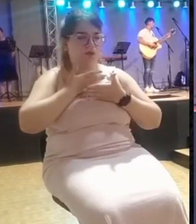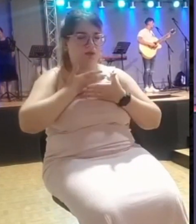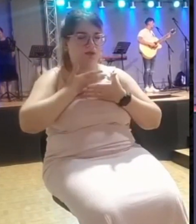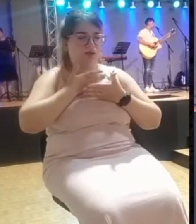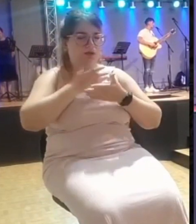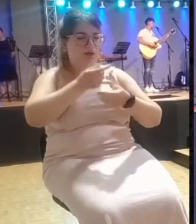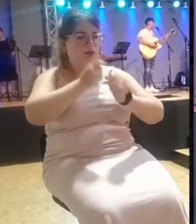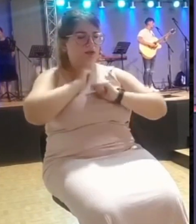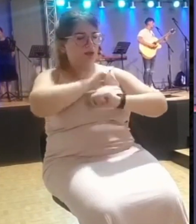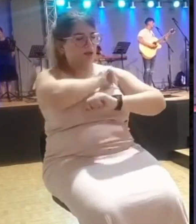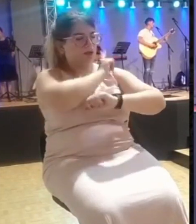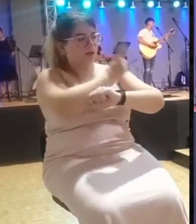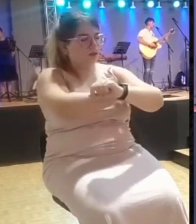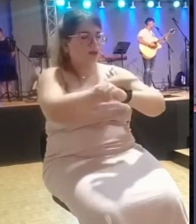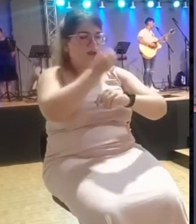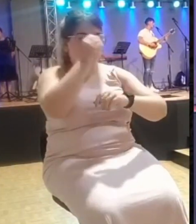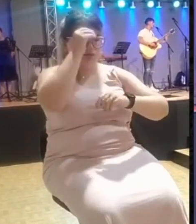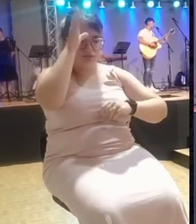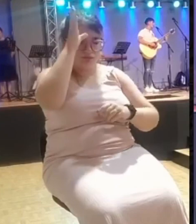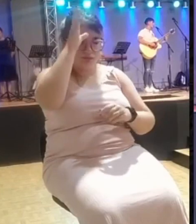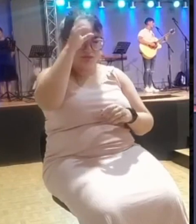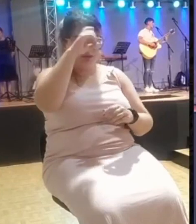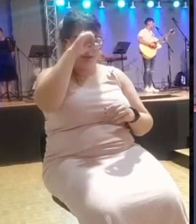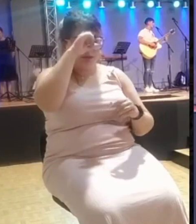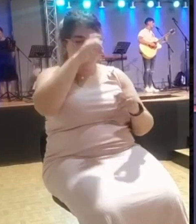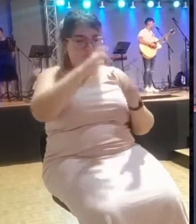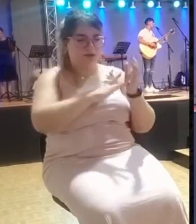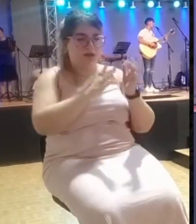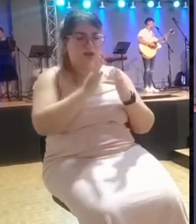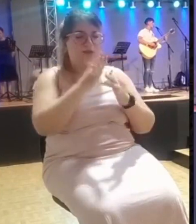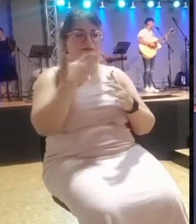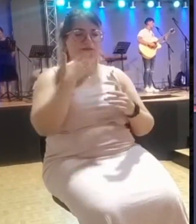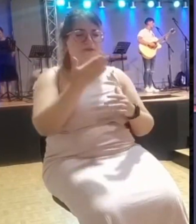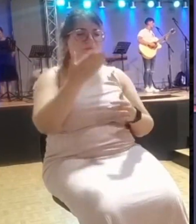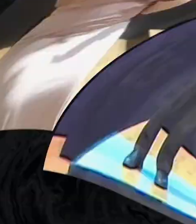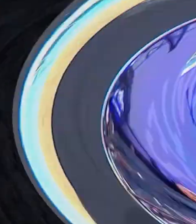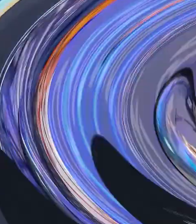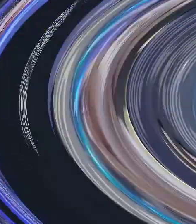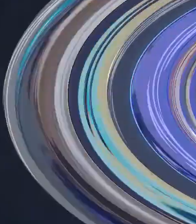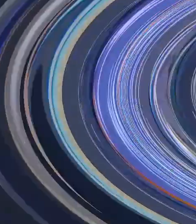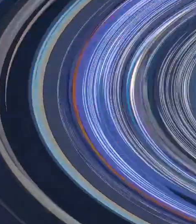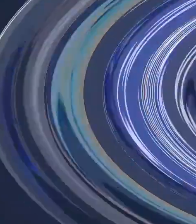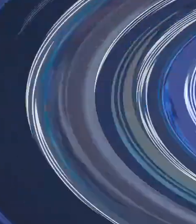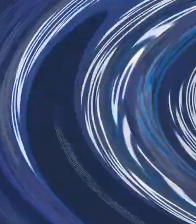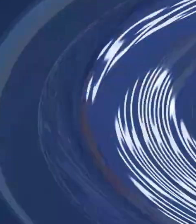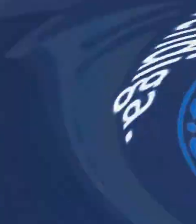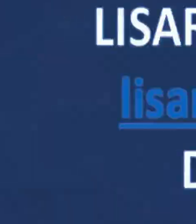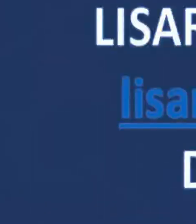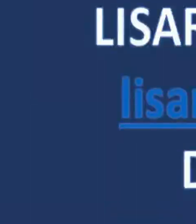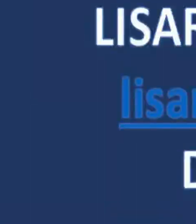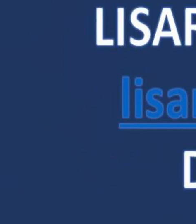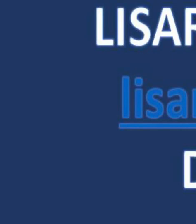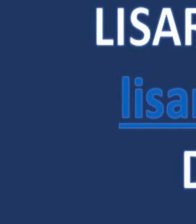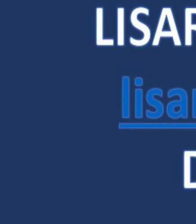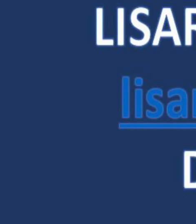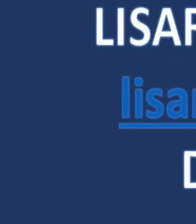fortalecenos, danos sabiduría, Padre, en el nombre de Cristo te ruego, por favor, el nombre de Jesús danos sabiduría para